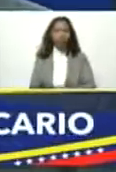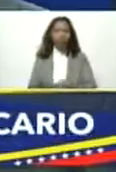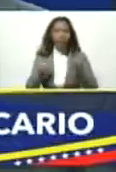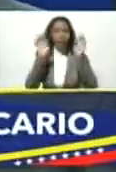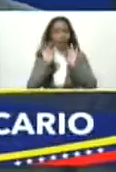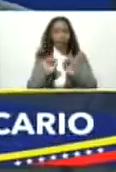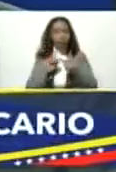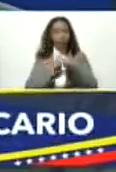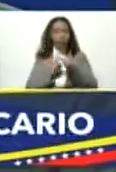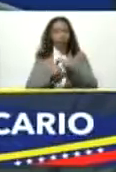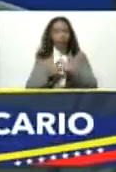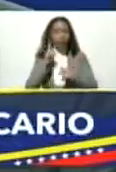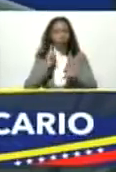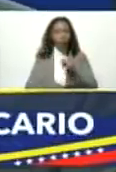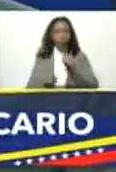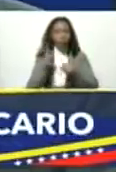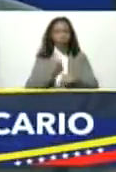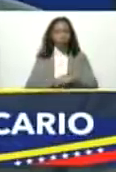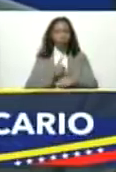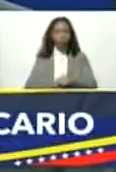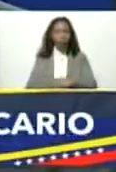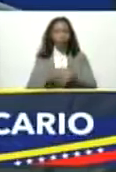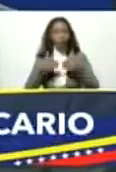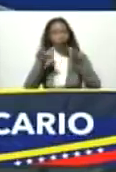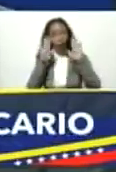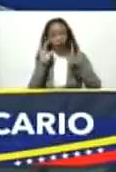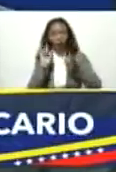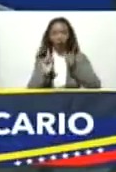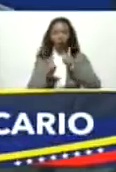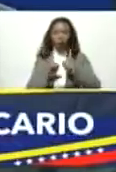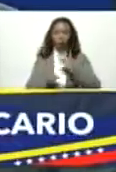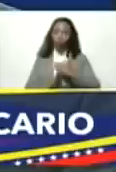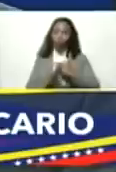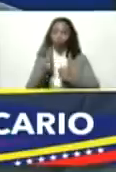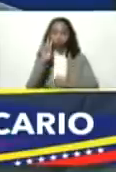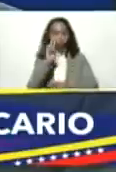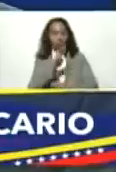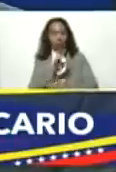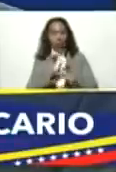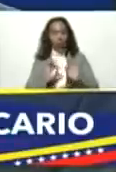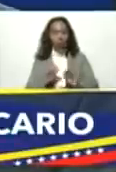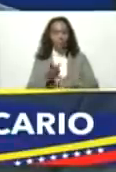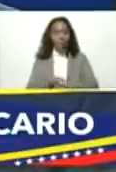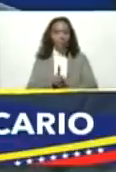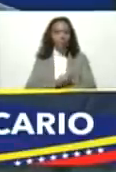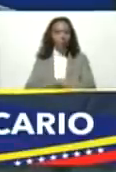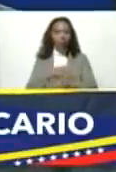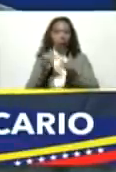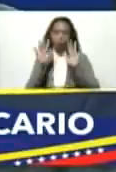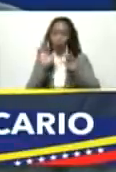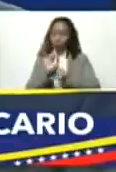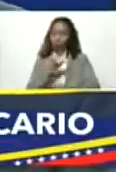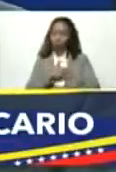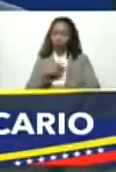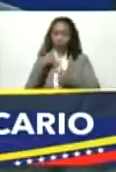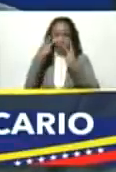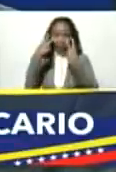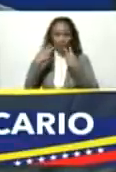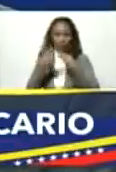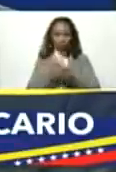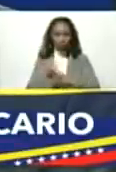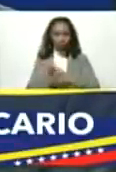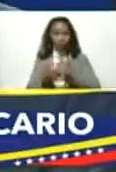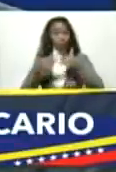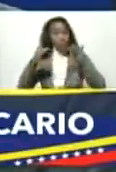forma muy positiva en los últimos tiempos aunque algunos todavía no lo vean o peor aún no lo quieran ver y a